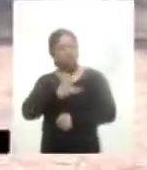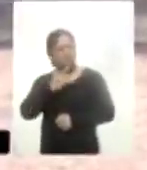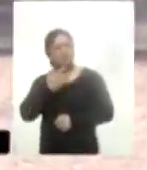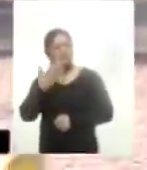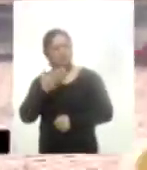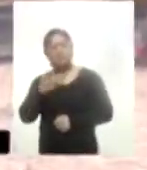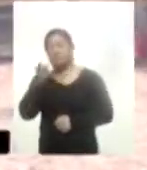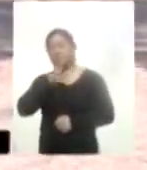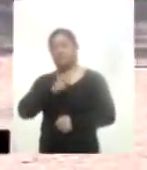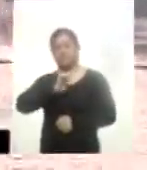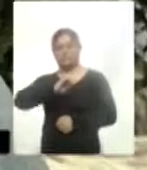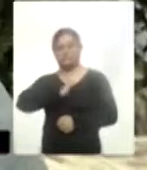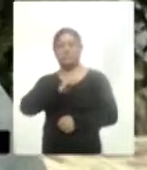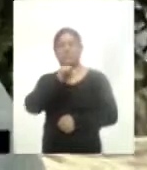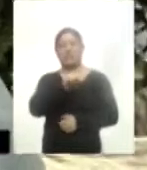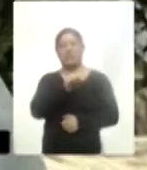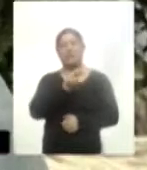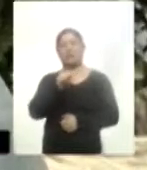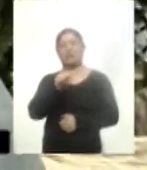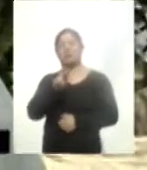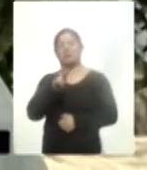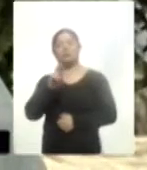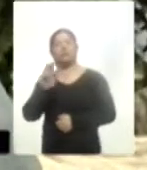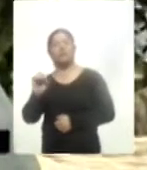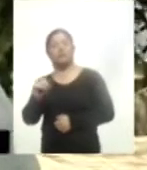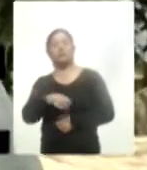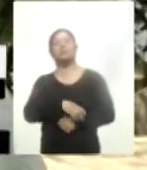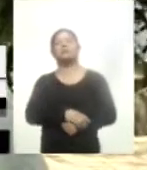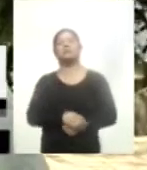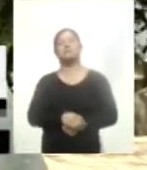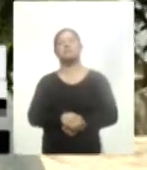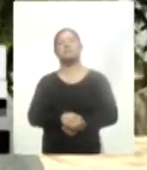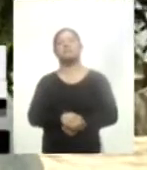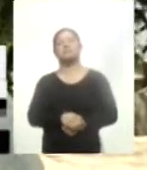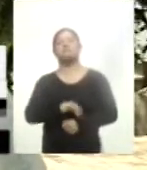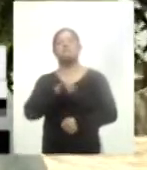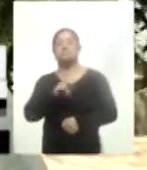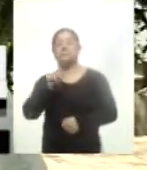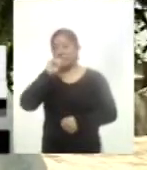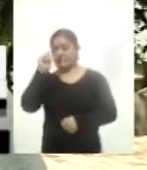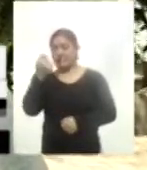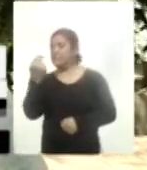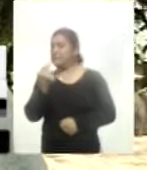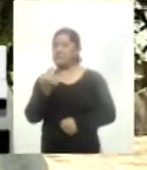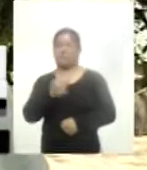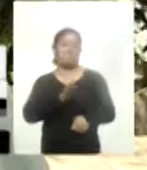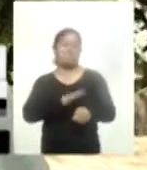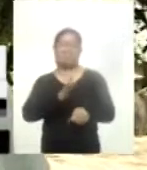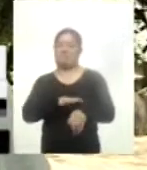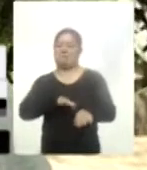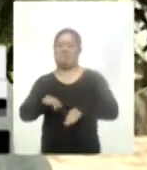informó el técnico Arturo Zempolteca. Físicamente bien, en el aspecto técnico pues sí vamos a tener que nos va a costar un poco más de trabajo